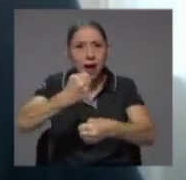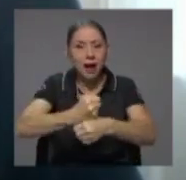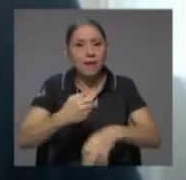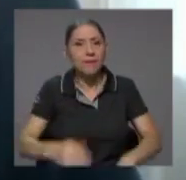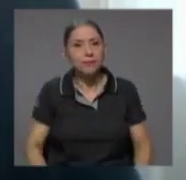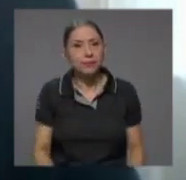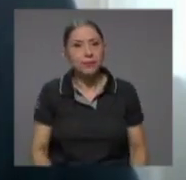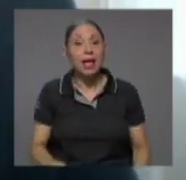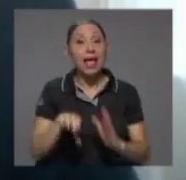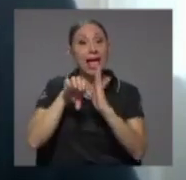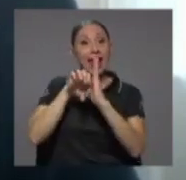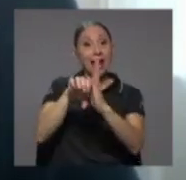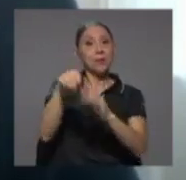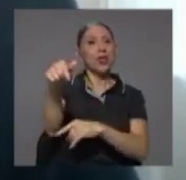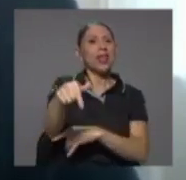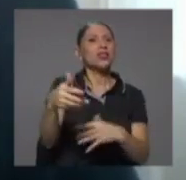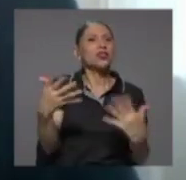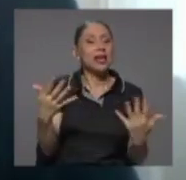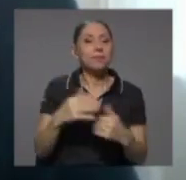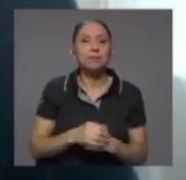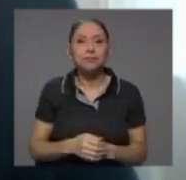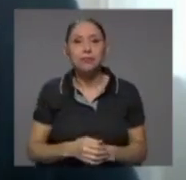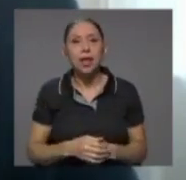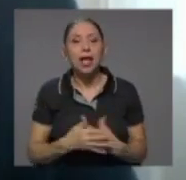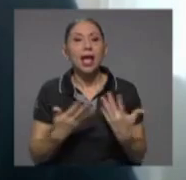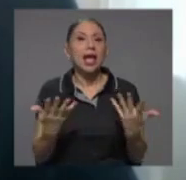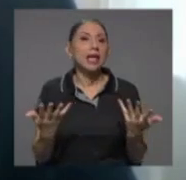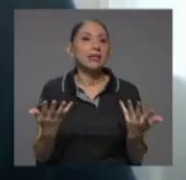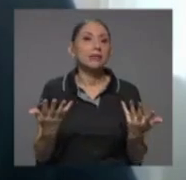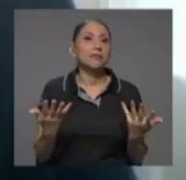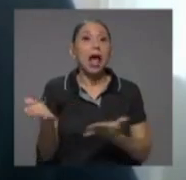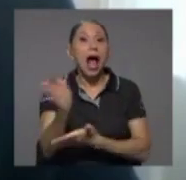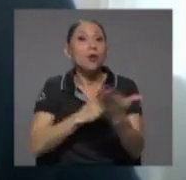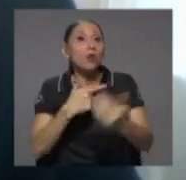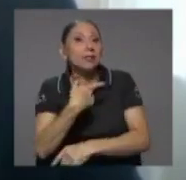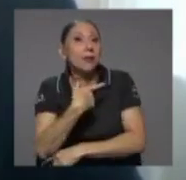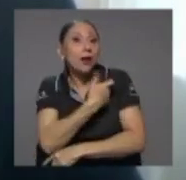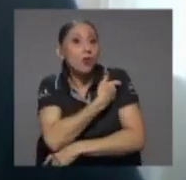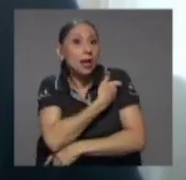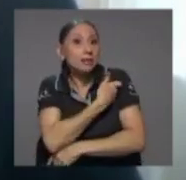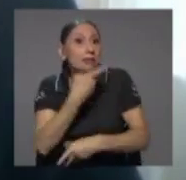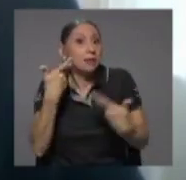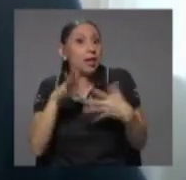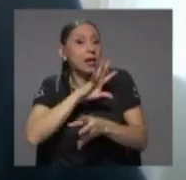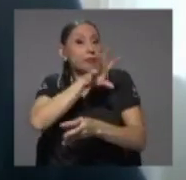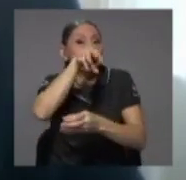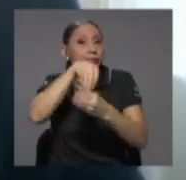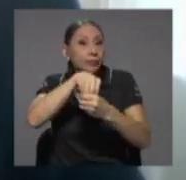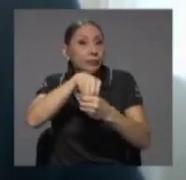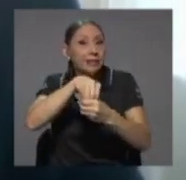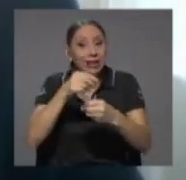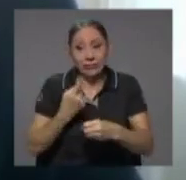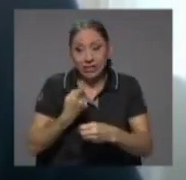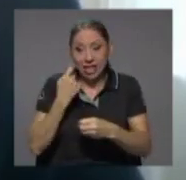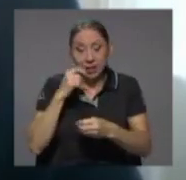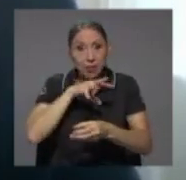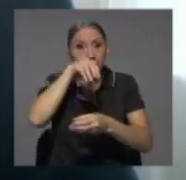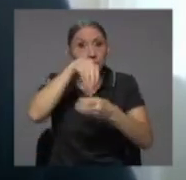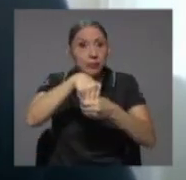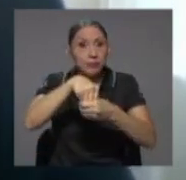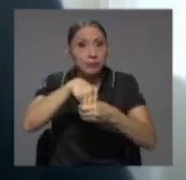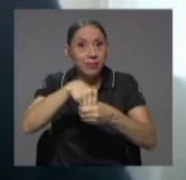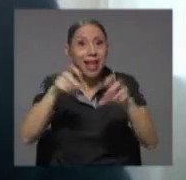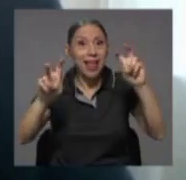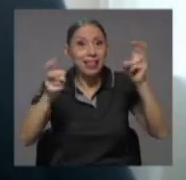un ejemplo de esos es por ejemplo la introducción de algunas vacunas que se han introducido recientemente el tema del